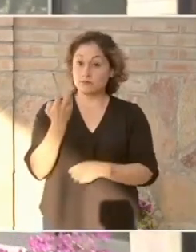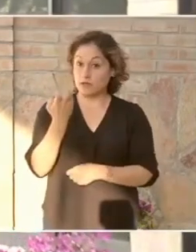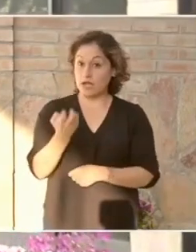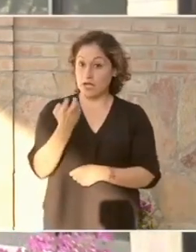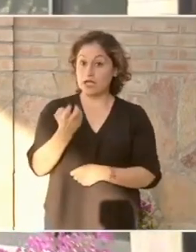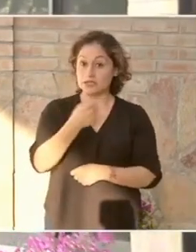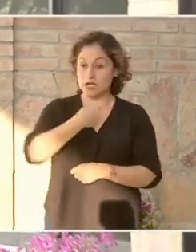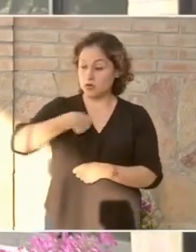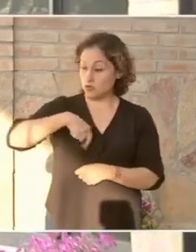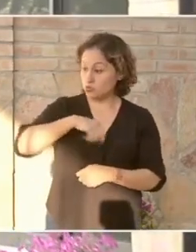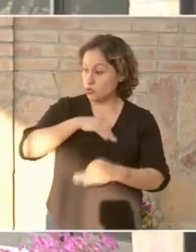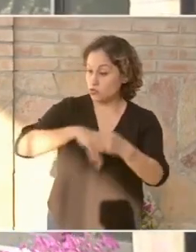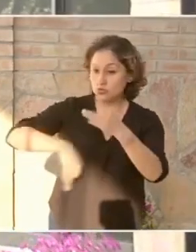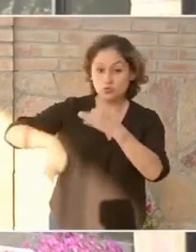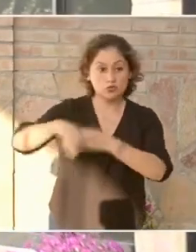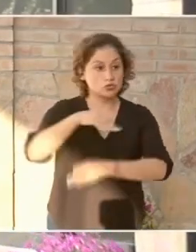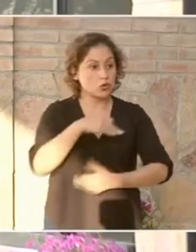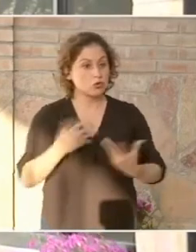labor de todos,